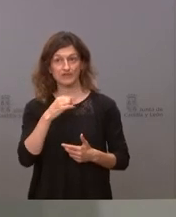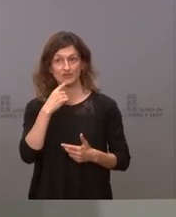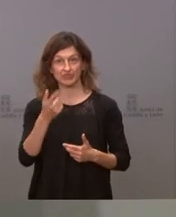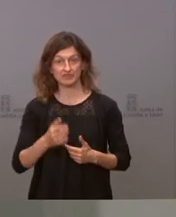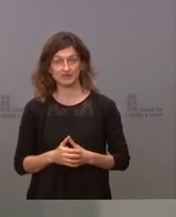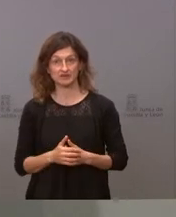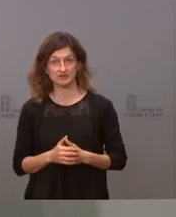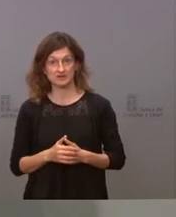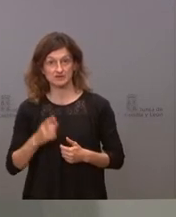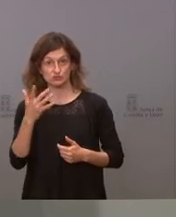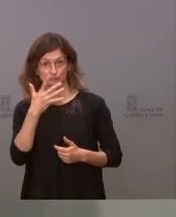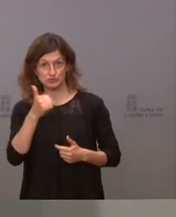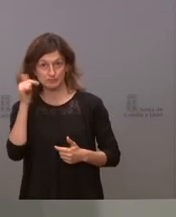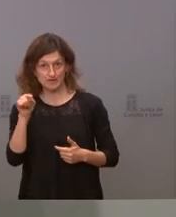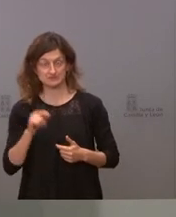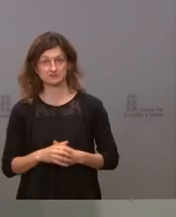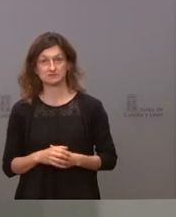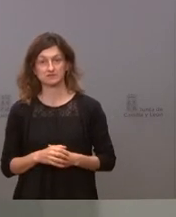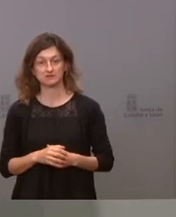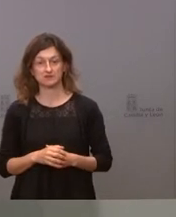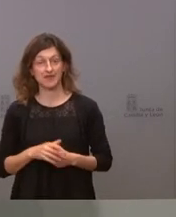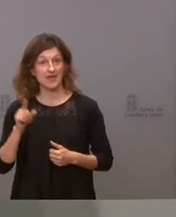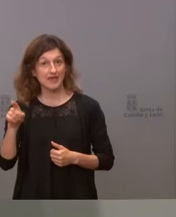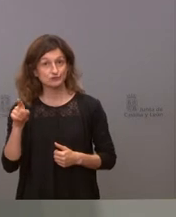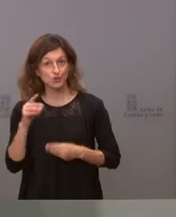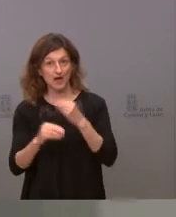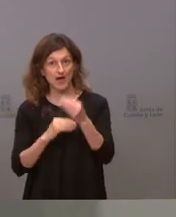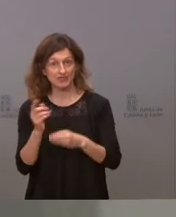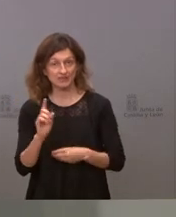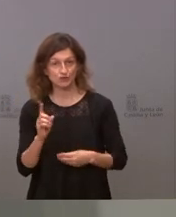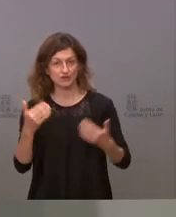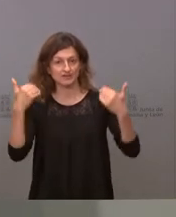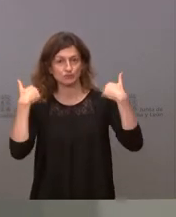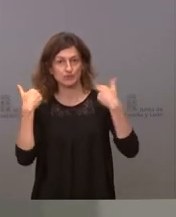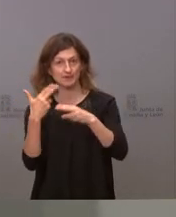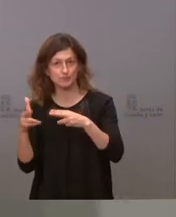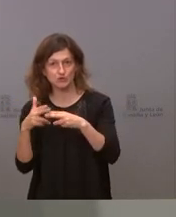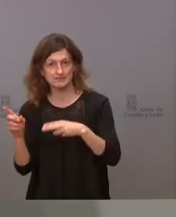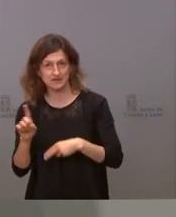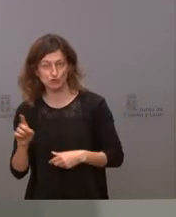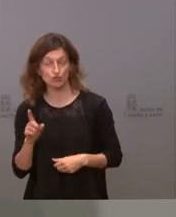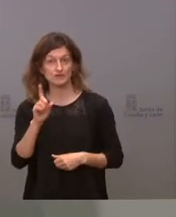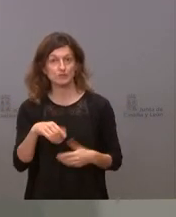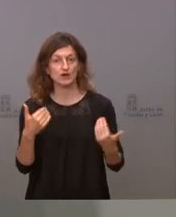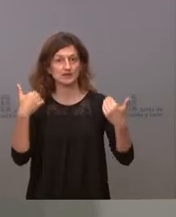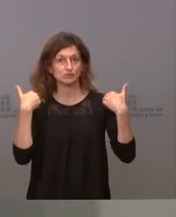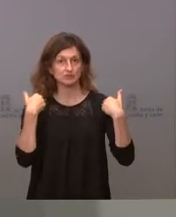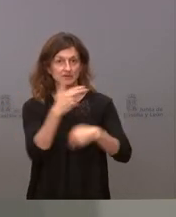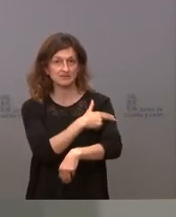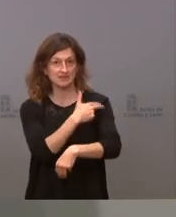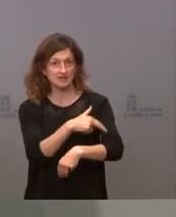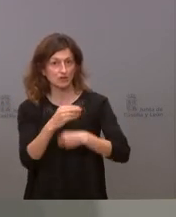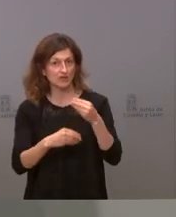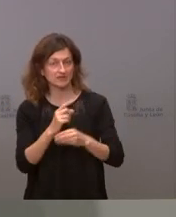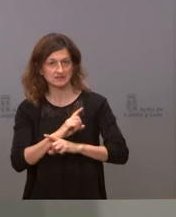una cosa que otra pero creo que esto no lo debe de hacer ni un responsable político ni un responsable sanitario